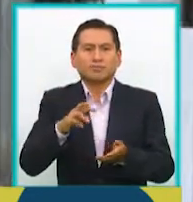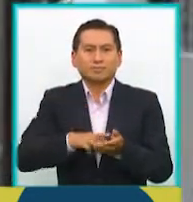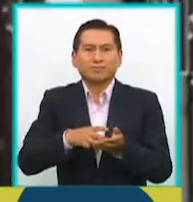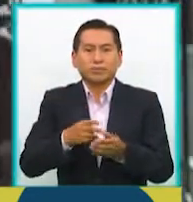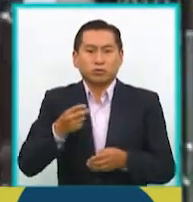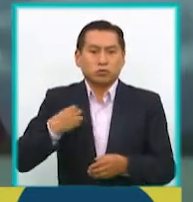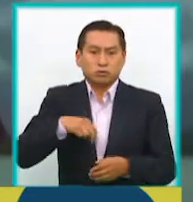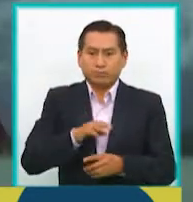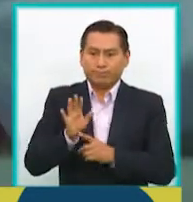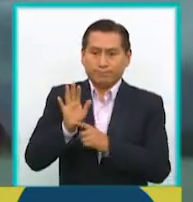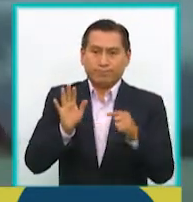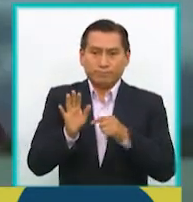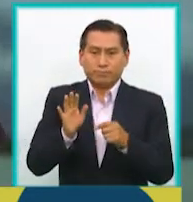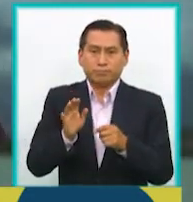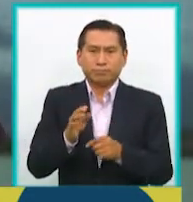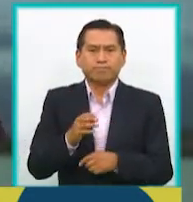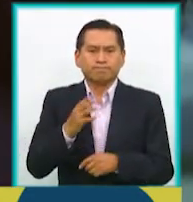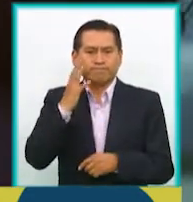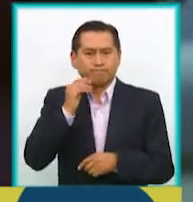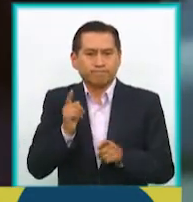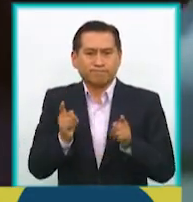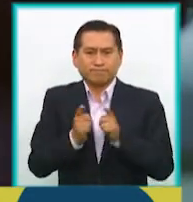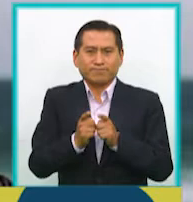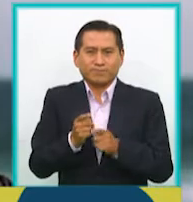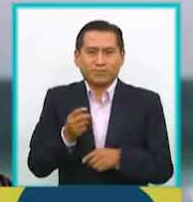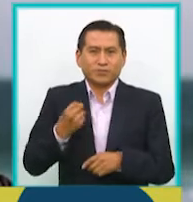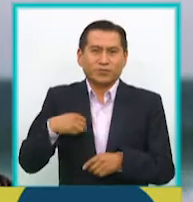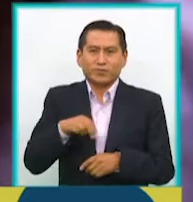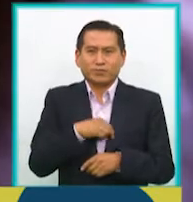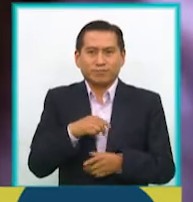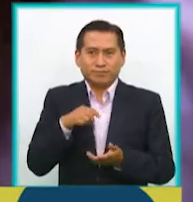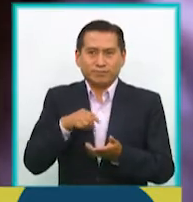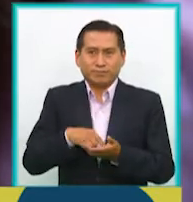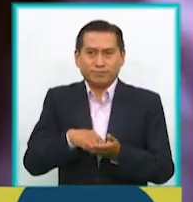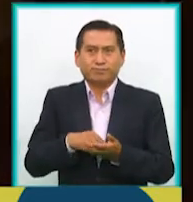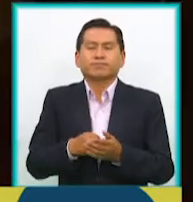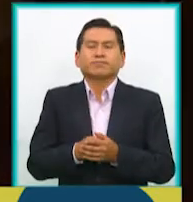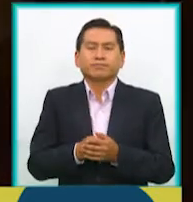nuestra pequeña experiencia, desde el lugar que nos ha tocado,